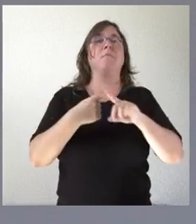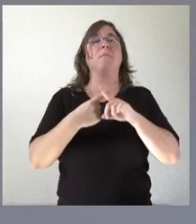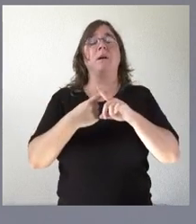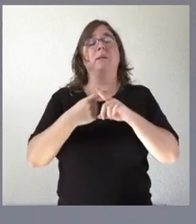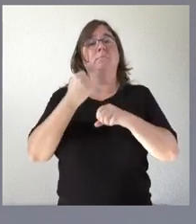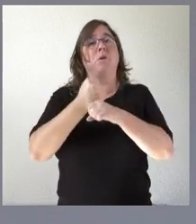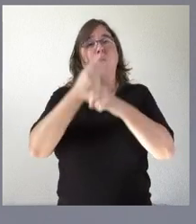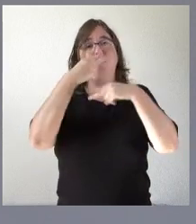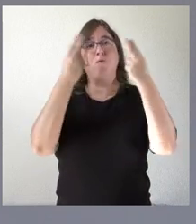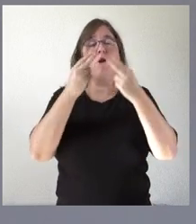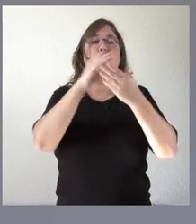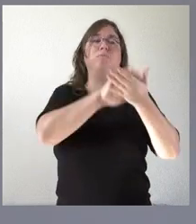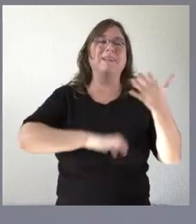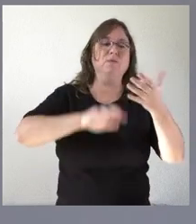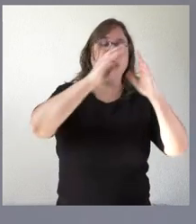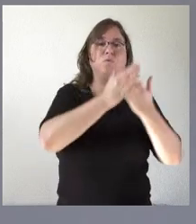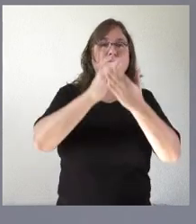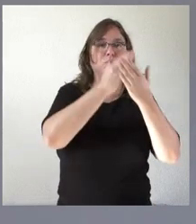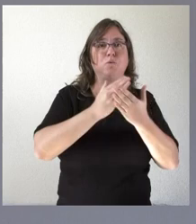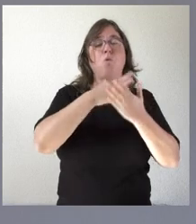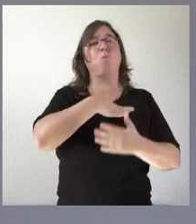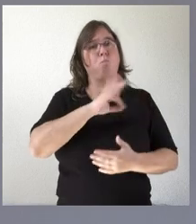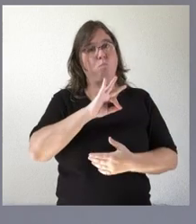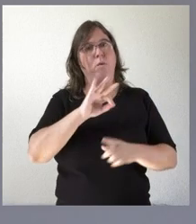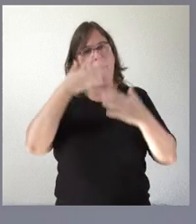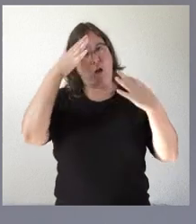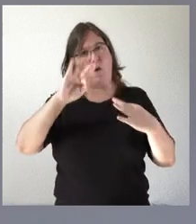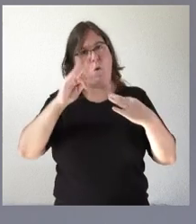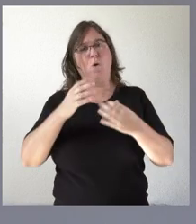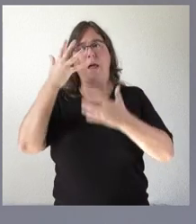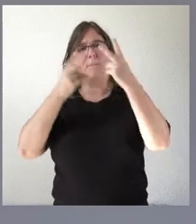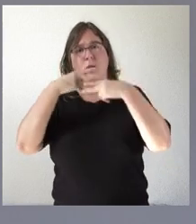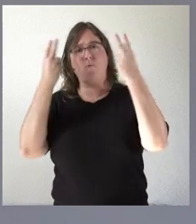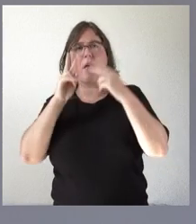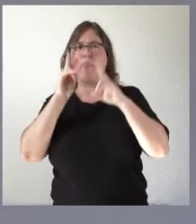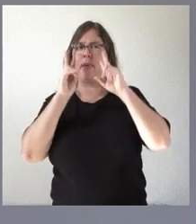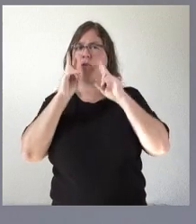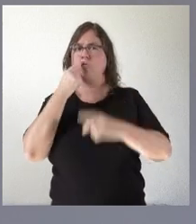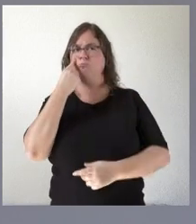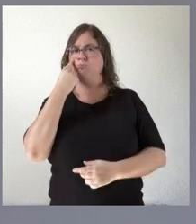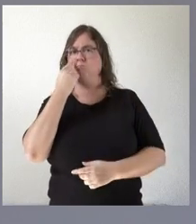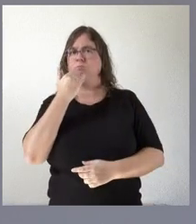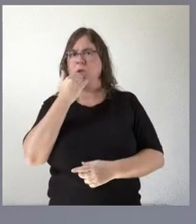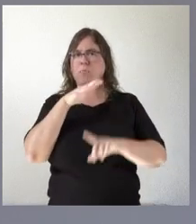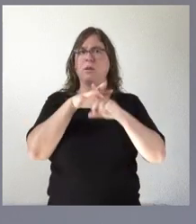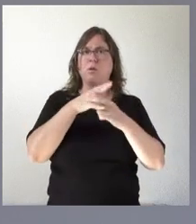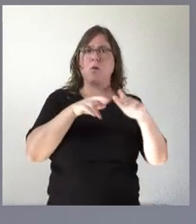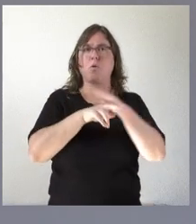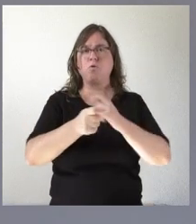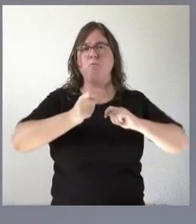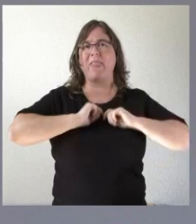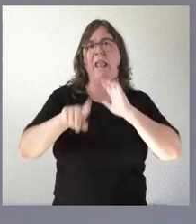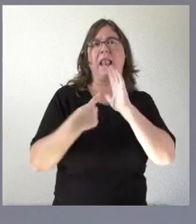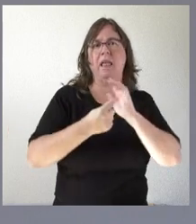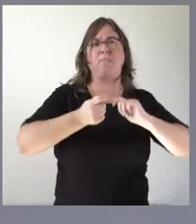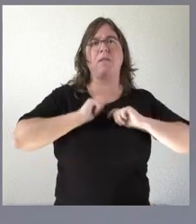examinar los estudios y eso no quita lógicamente para que las administraciones públicas estemos muy atentos a conocer con los medios que nos permiten la ley